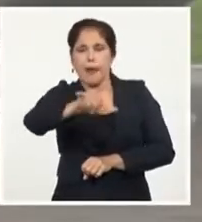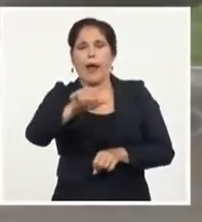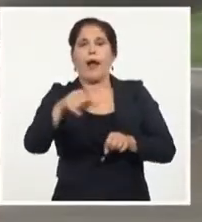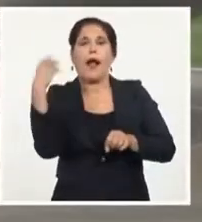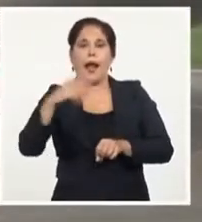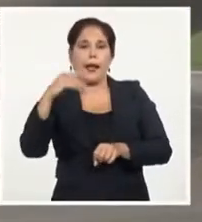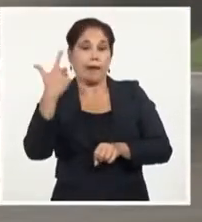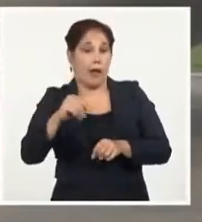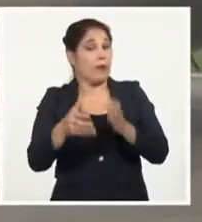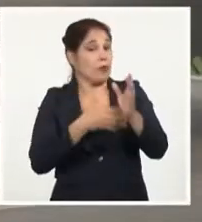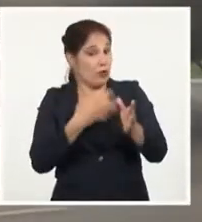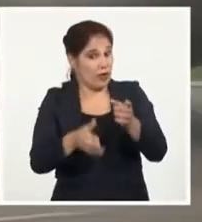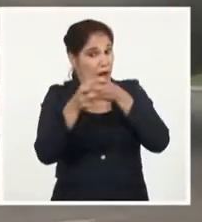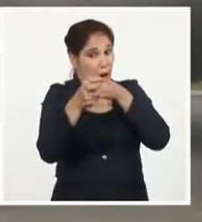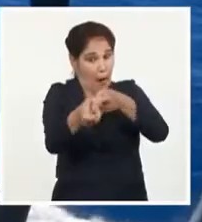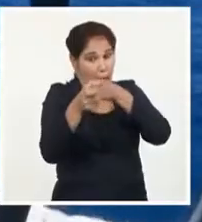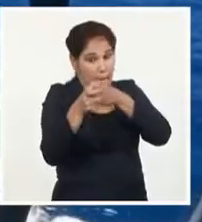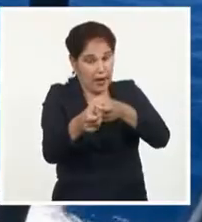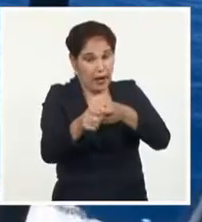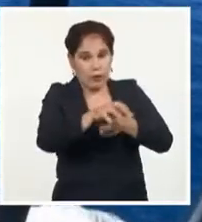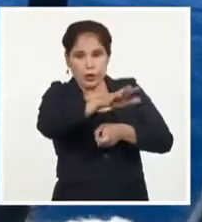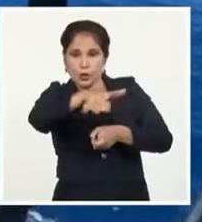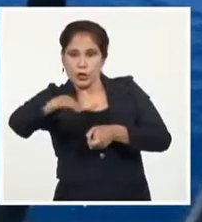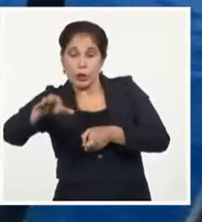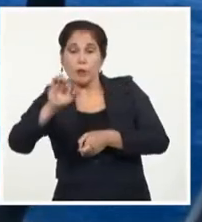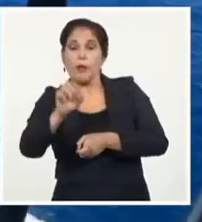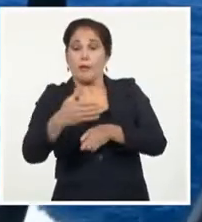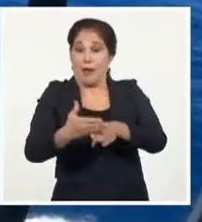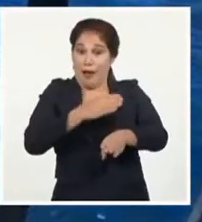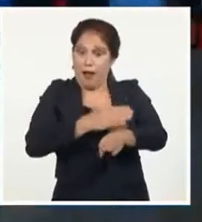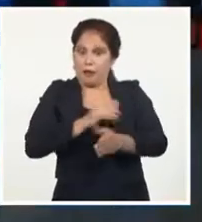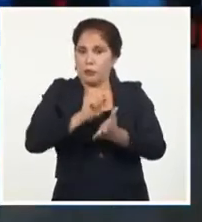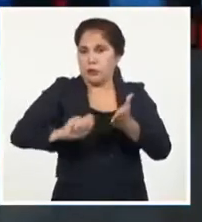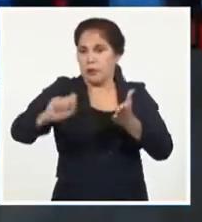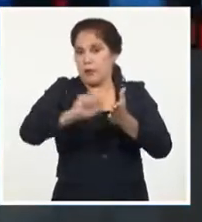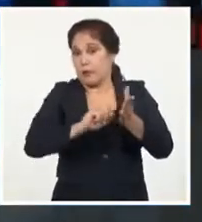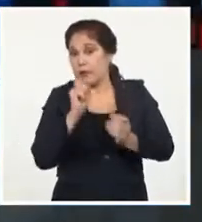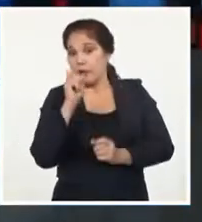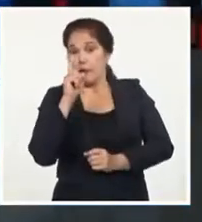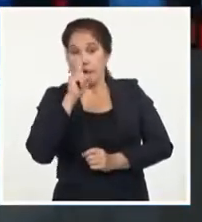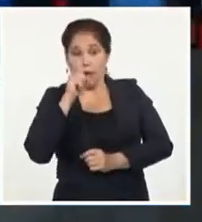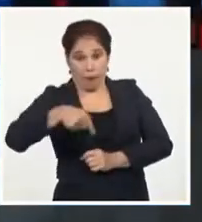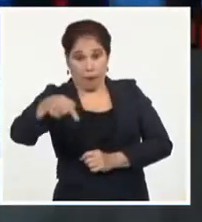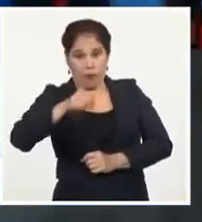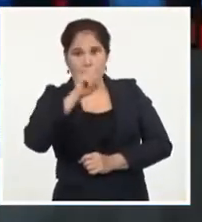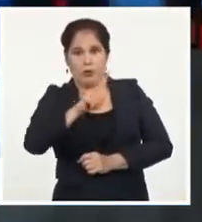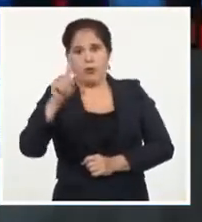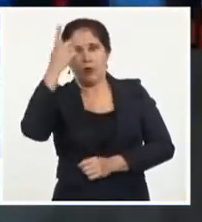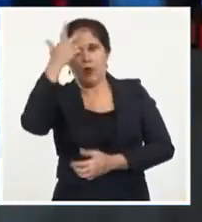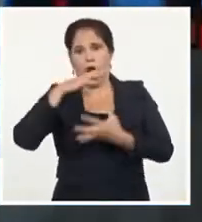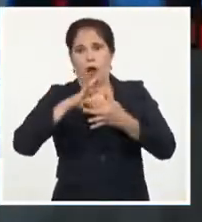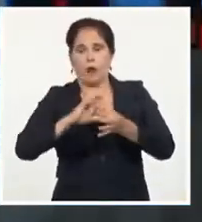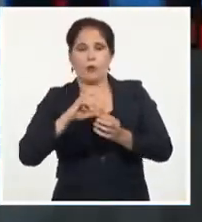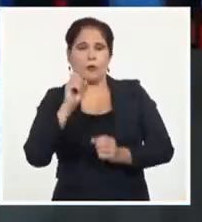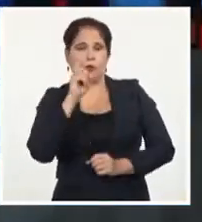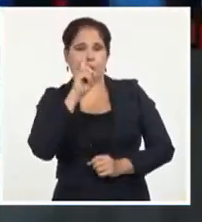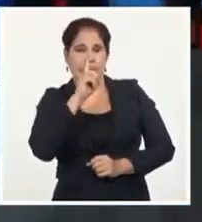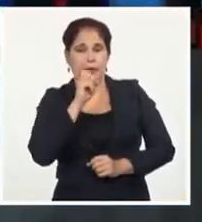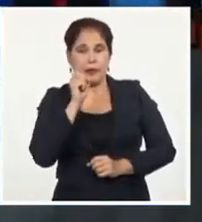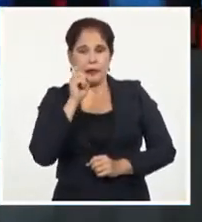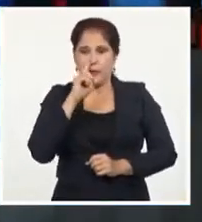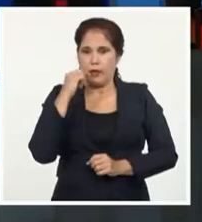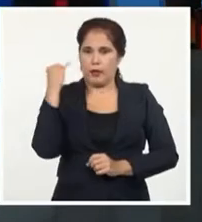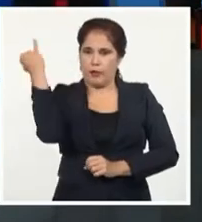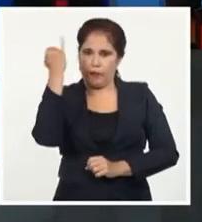con fuego real en el mar de la China Meridional previstos para finalizar el próximo 11 de agosto. Ledi, de esta manera ponemos